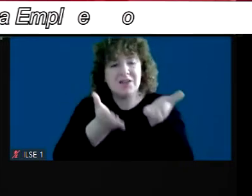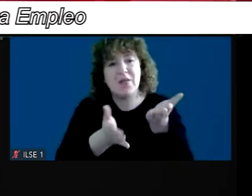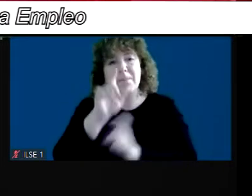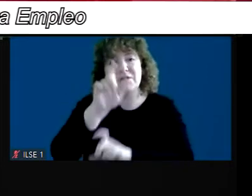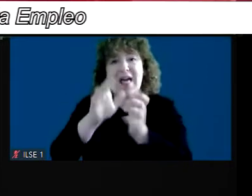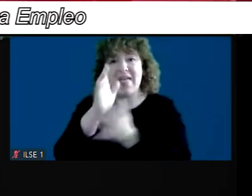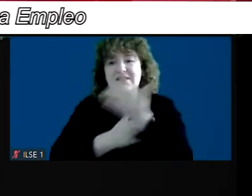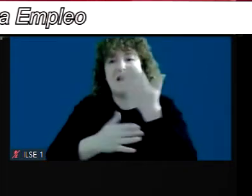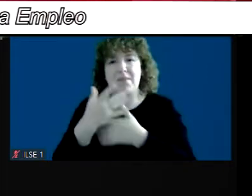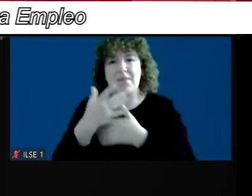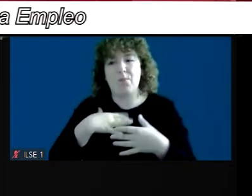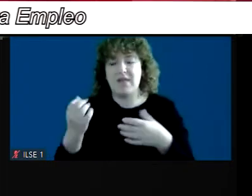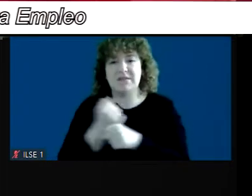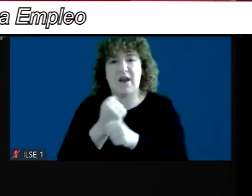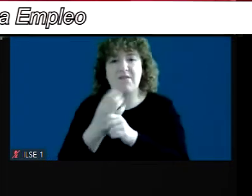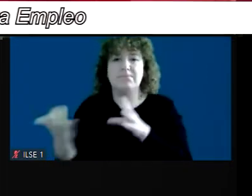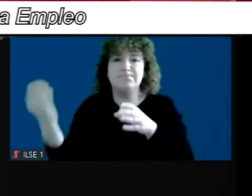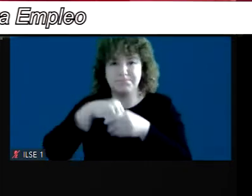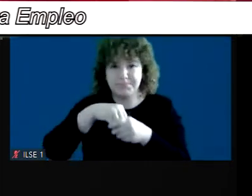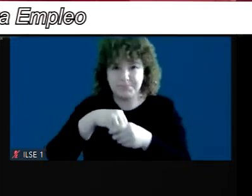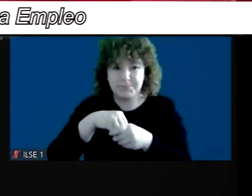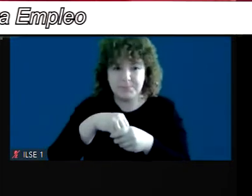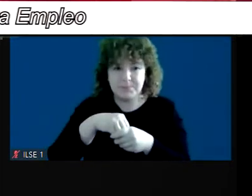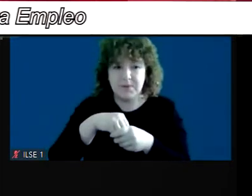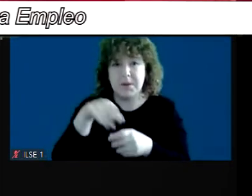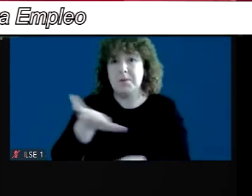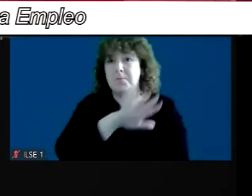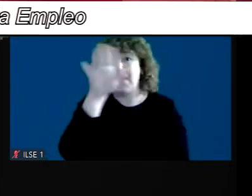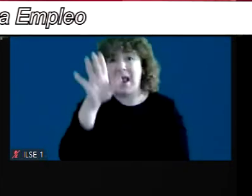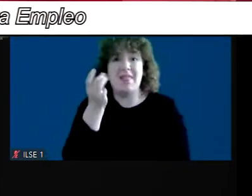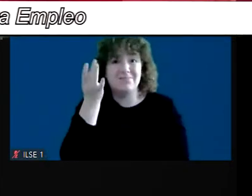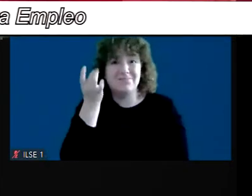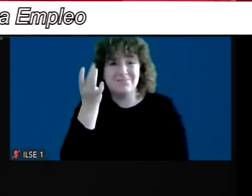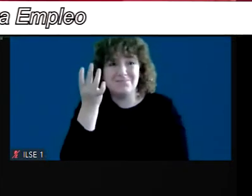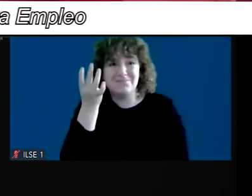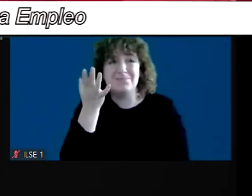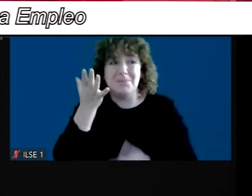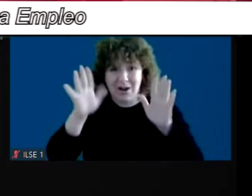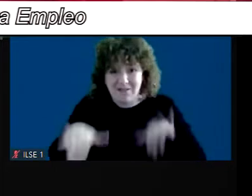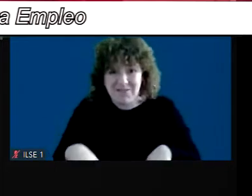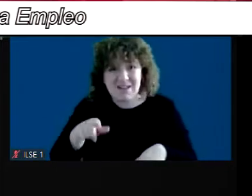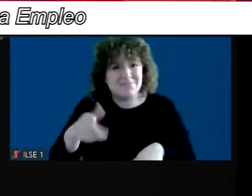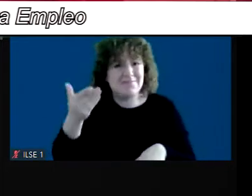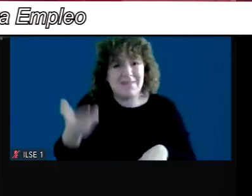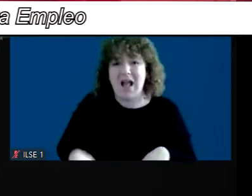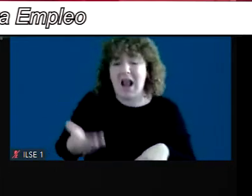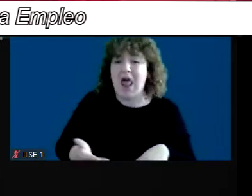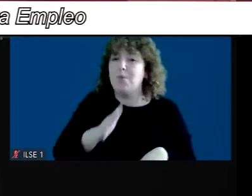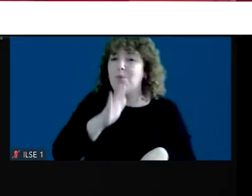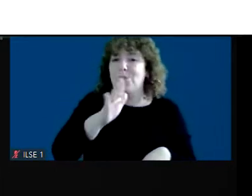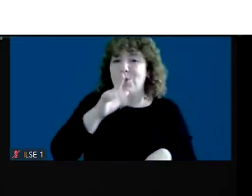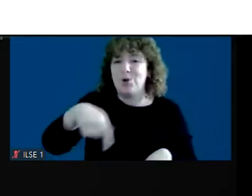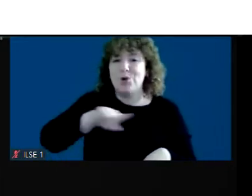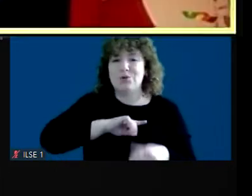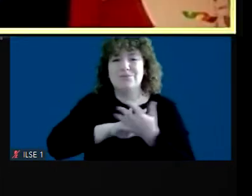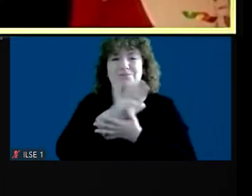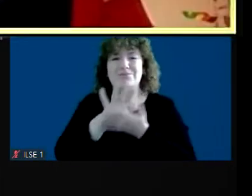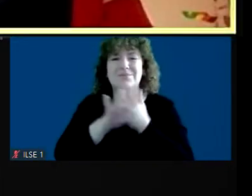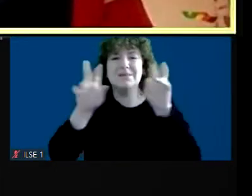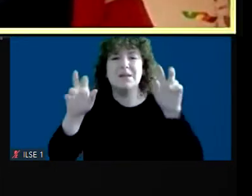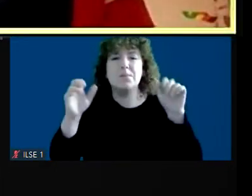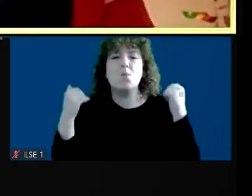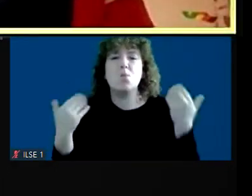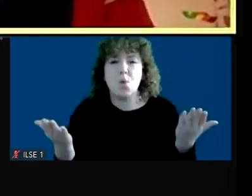discapacidad a sus plantillas. Esto que es una viedad, yo creo que al final es clave, porque de lo que estamos hablando aquí no es de